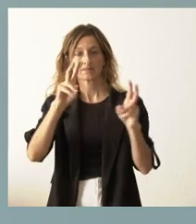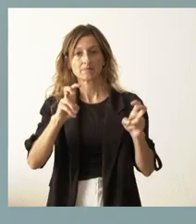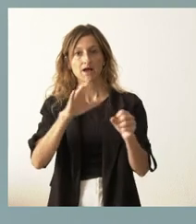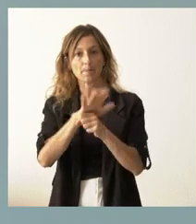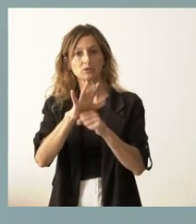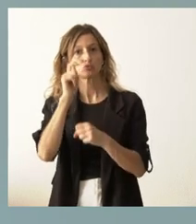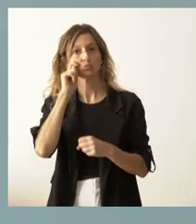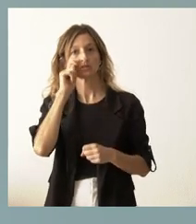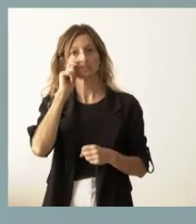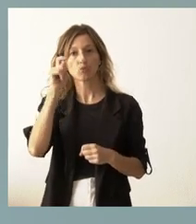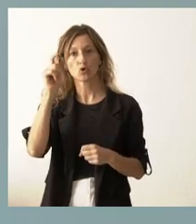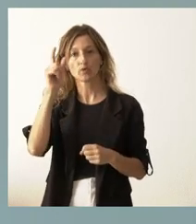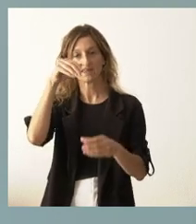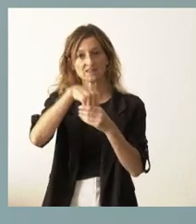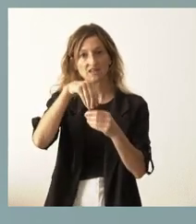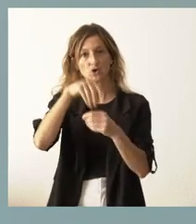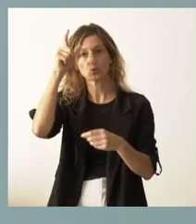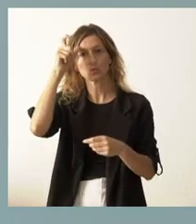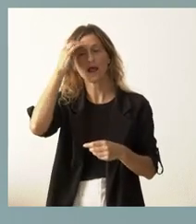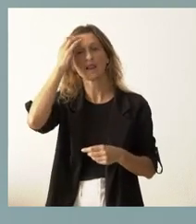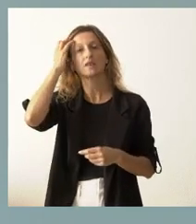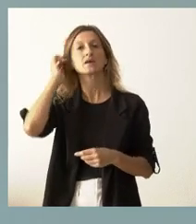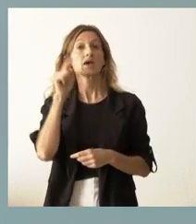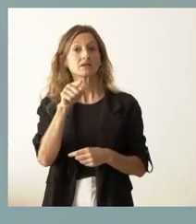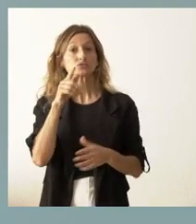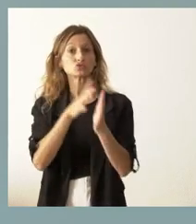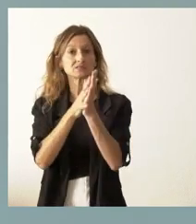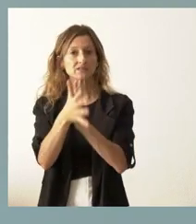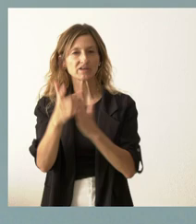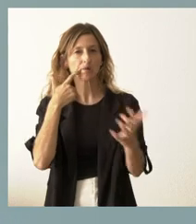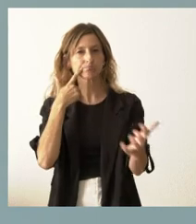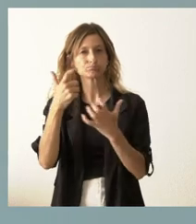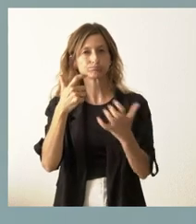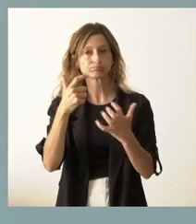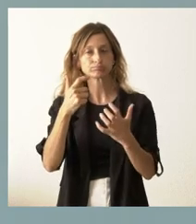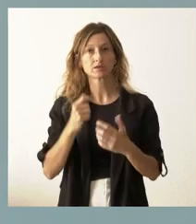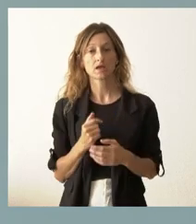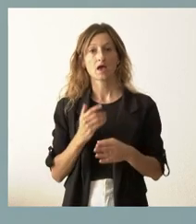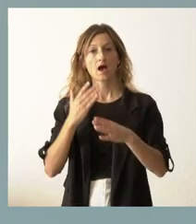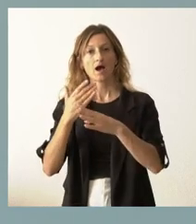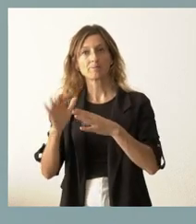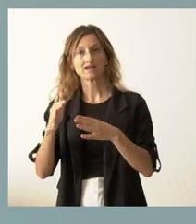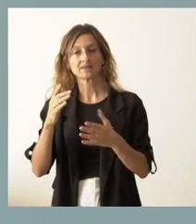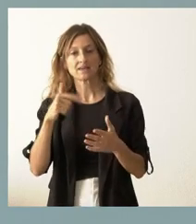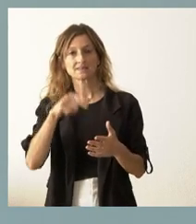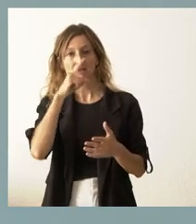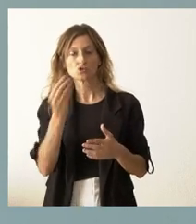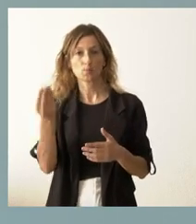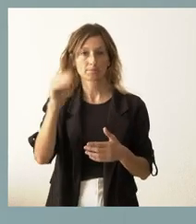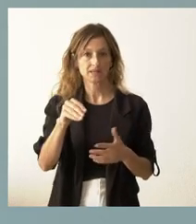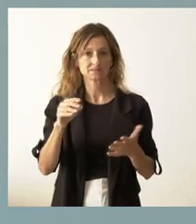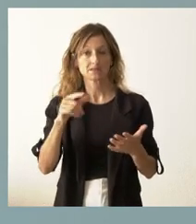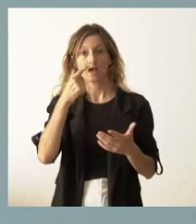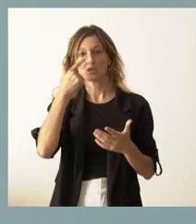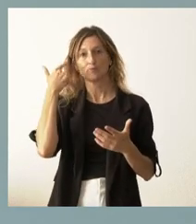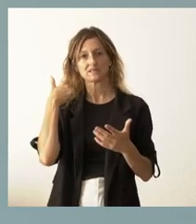de interior, del turismo rural. Y esto es un hecho destacable más allá del incremento respecto del año pasado, que aunque ya el año